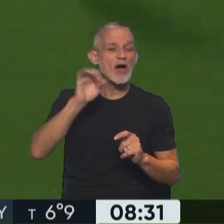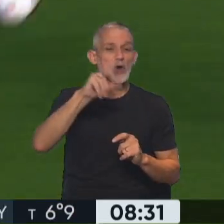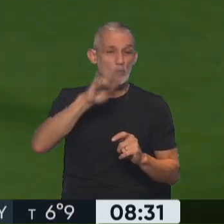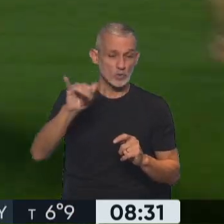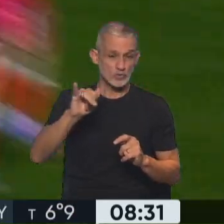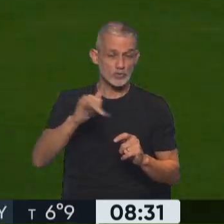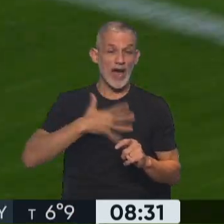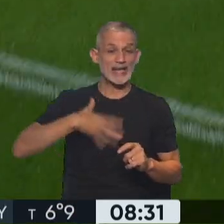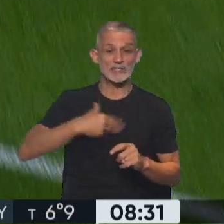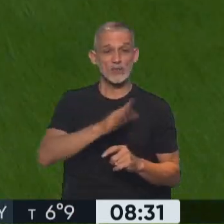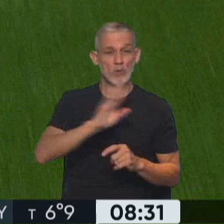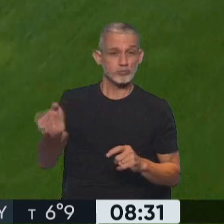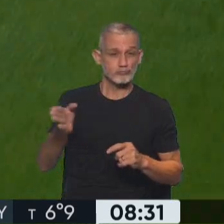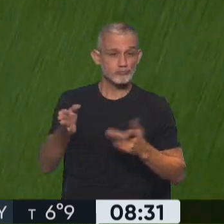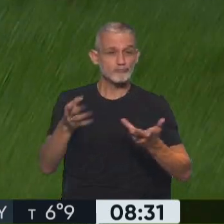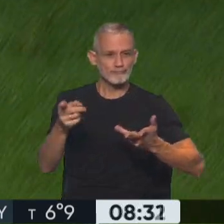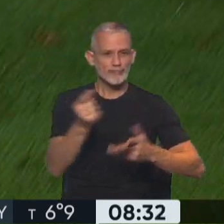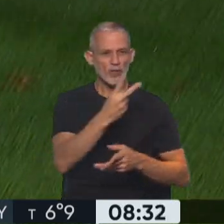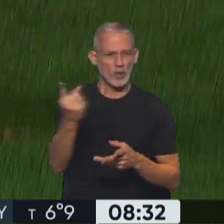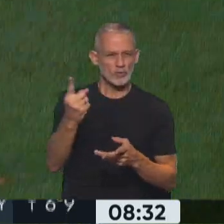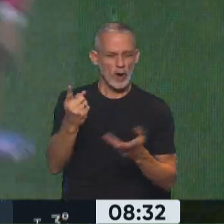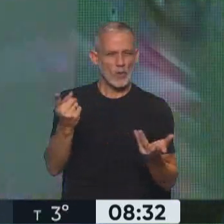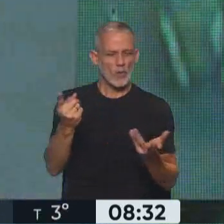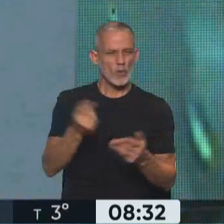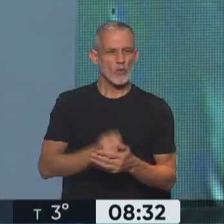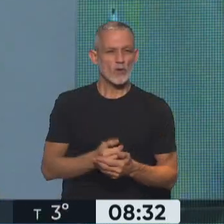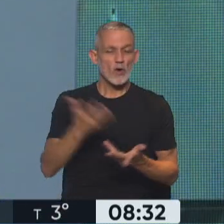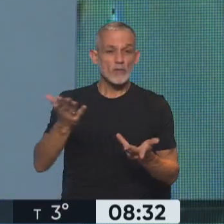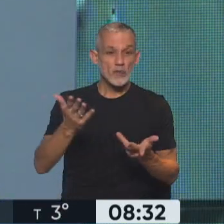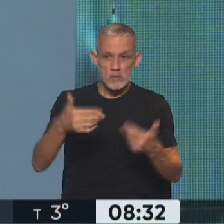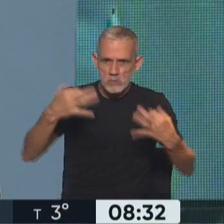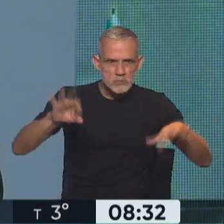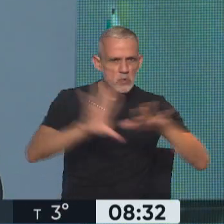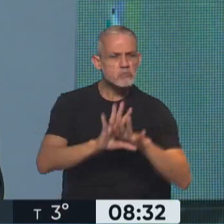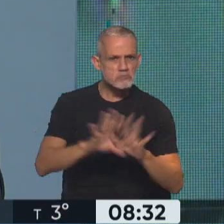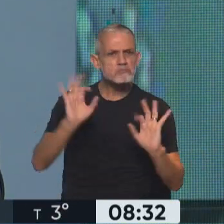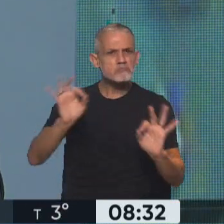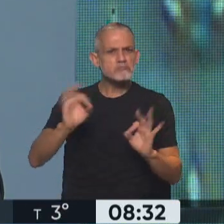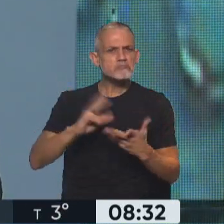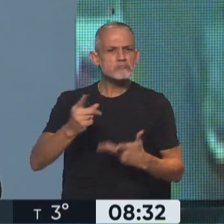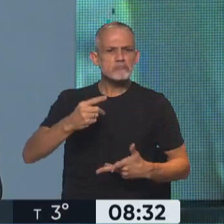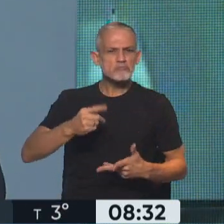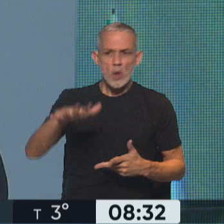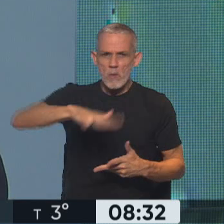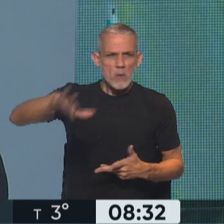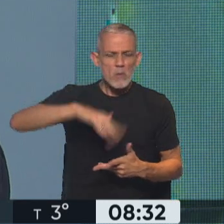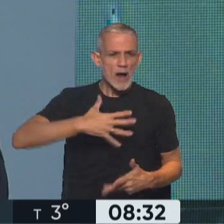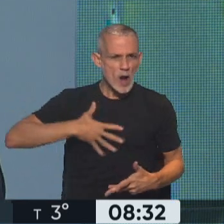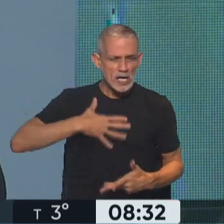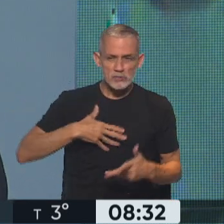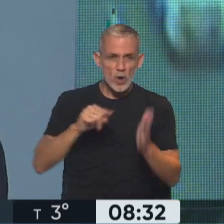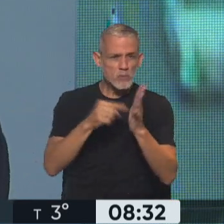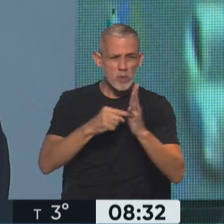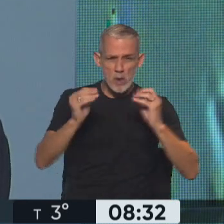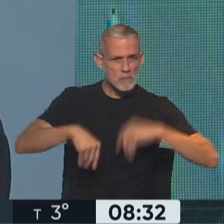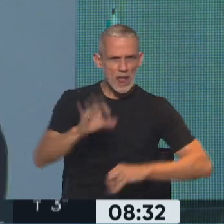Victoria de Argentinos Juniors, prácticamente, Pablo, con efectividad mil por mil en la paternal. No pierde puntos argentinos,